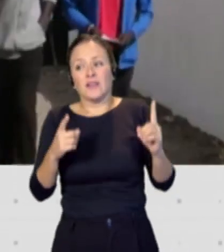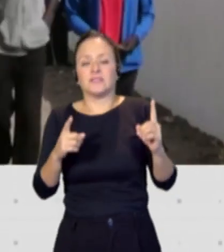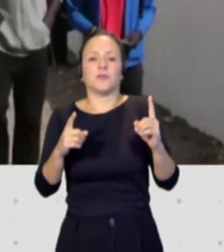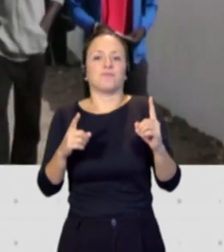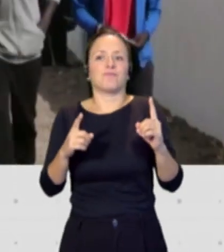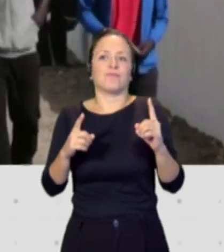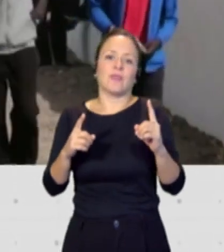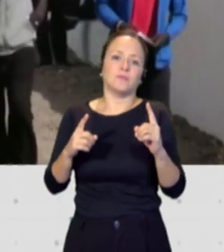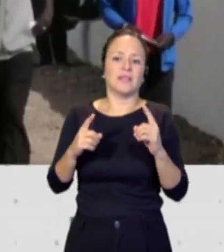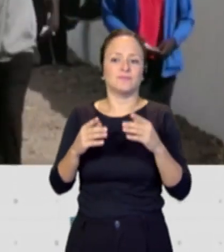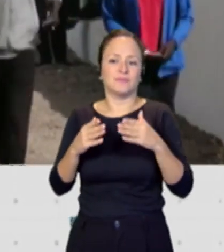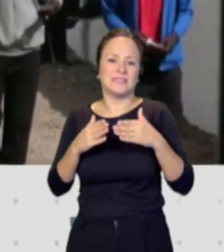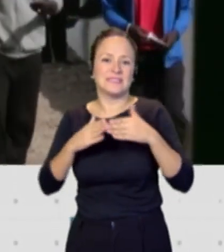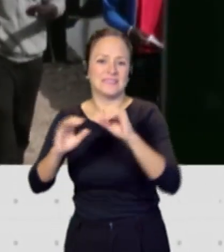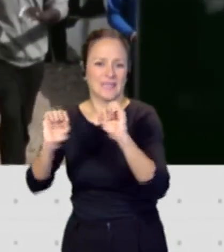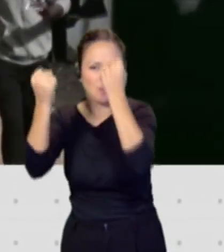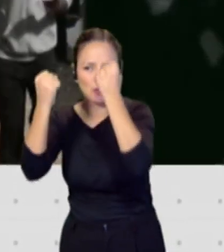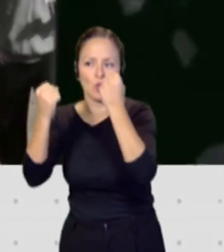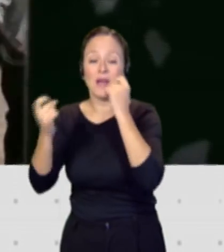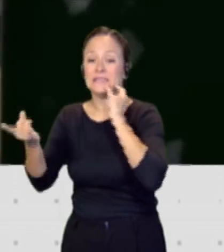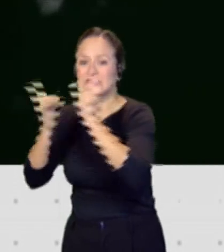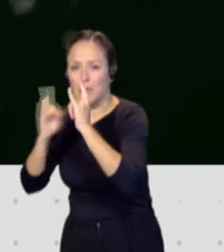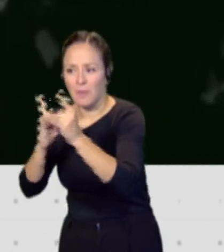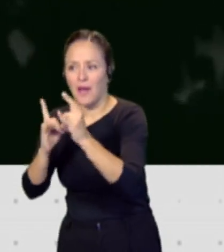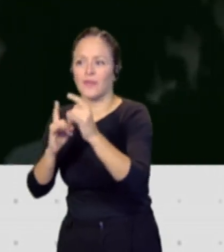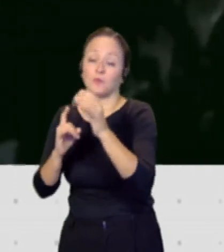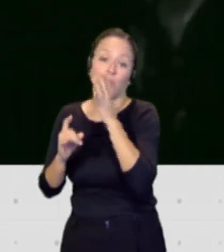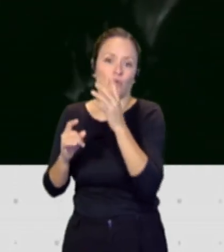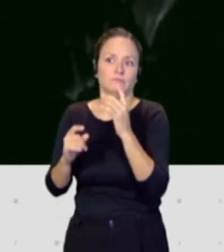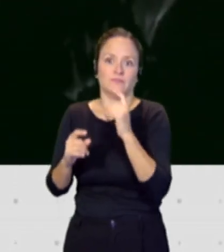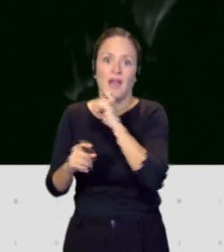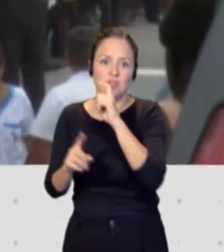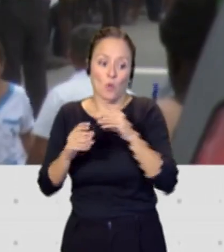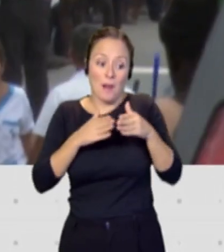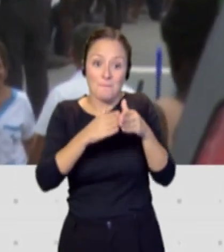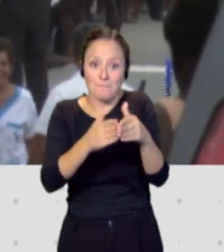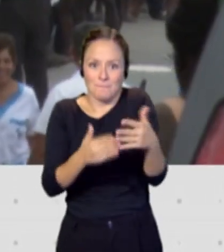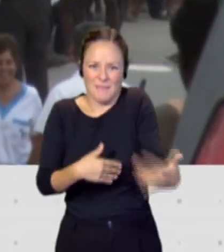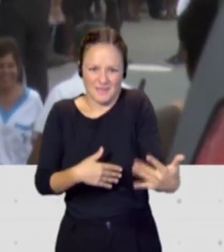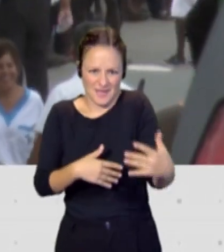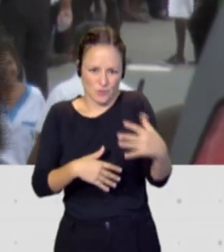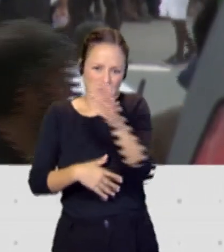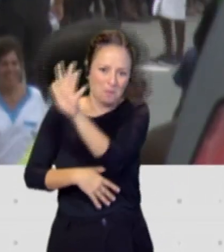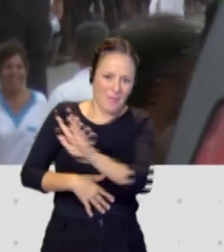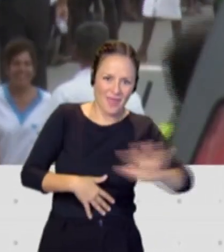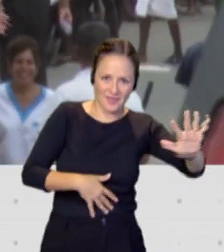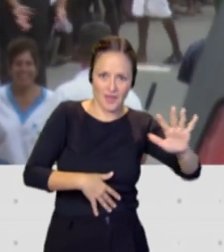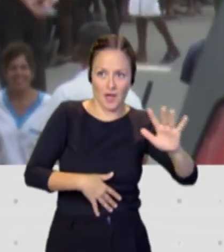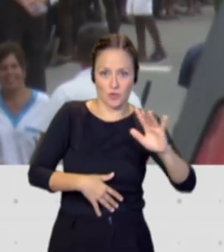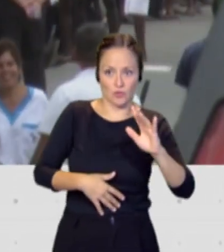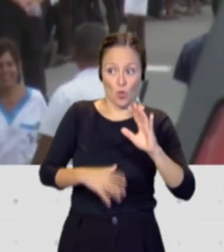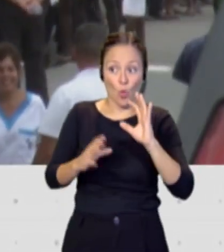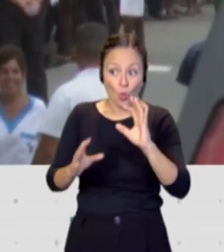salvamento marítimo para avisar de presencia de pateras con dificultades en el Mediterráneo, usted fue acusada